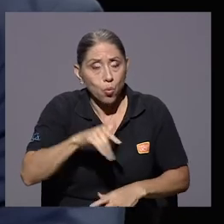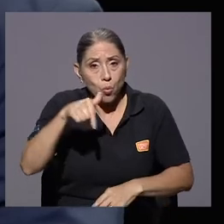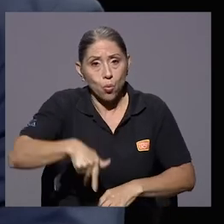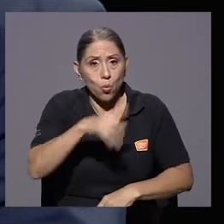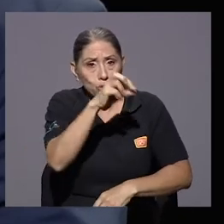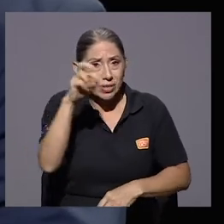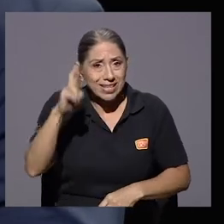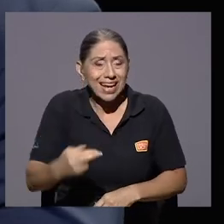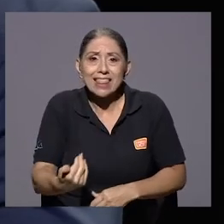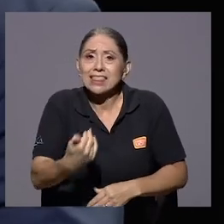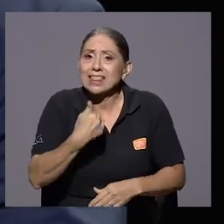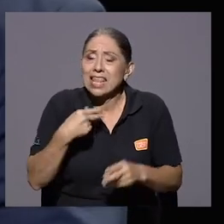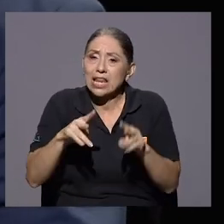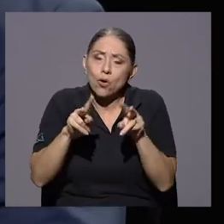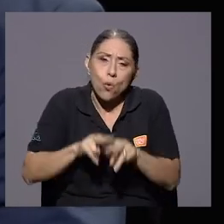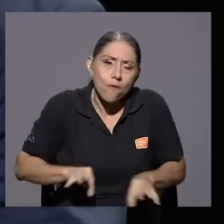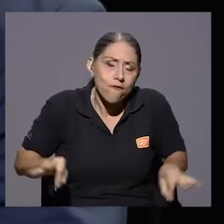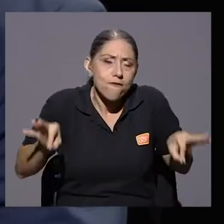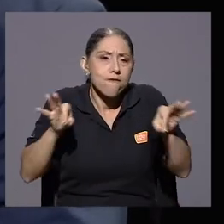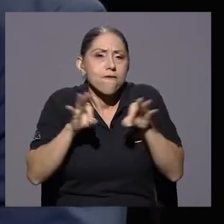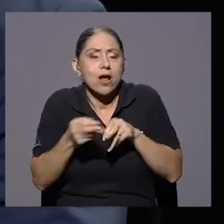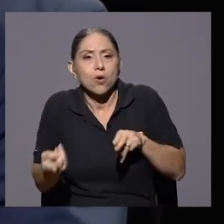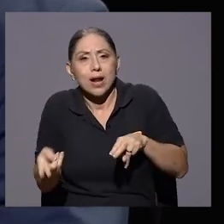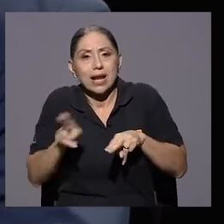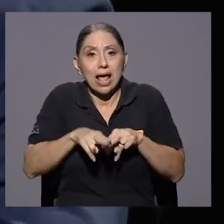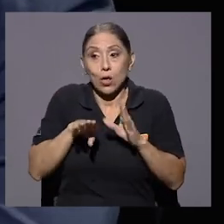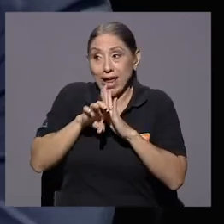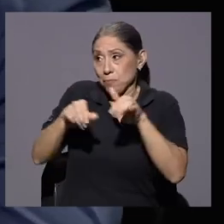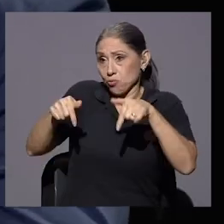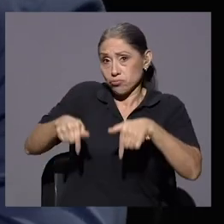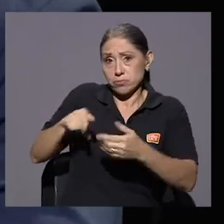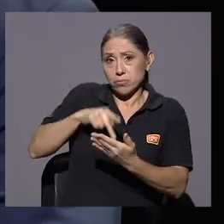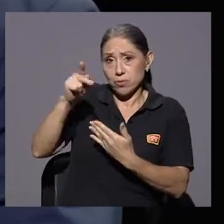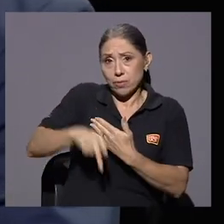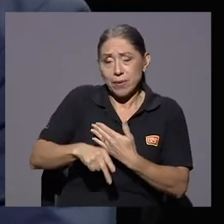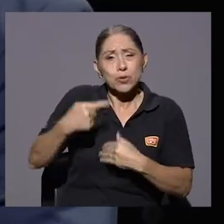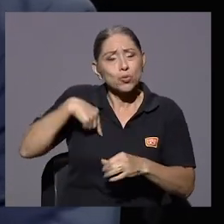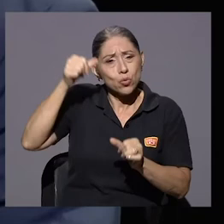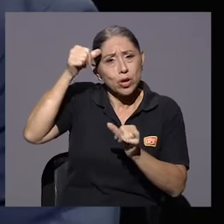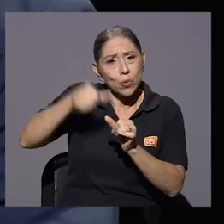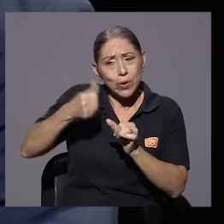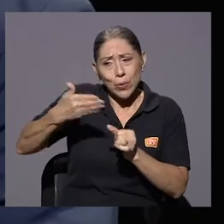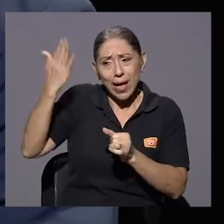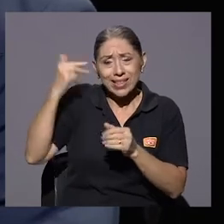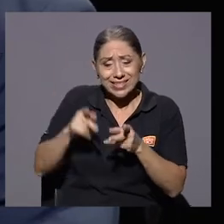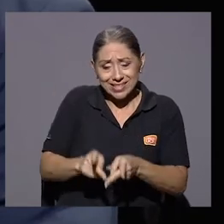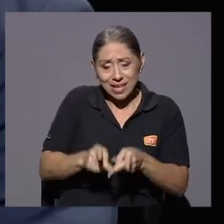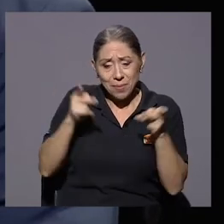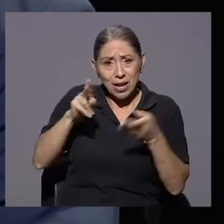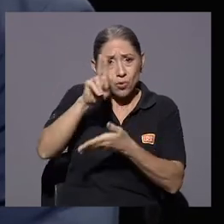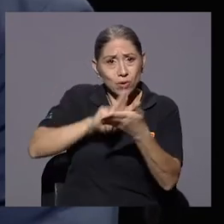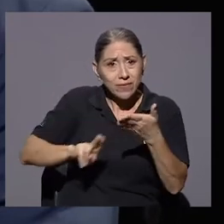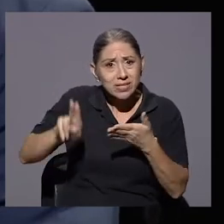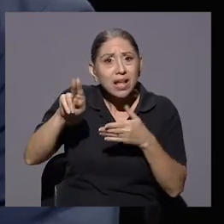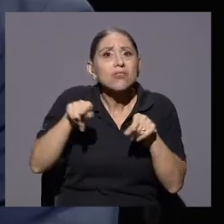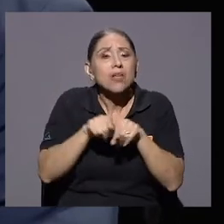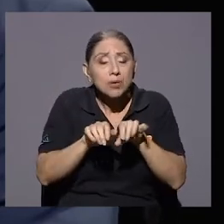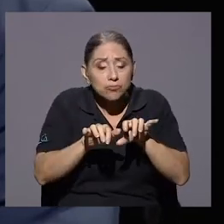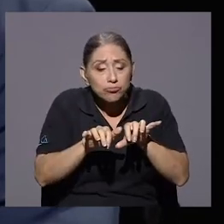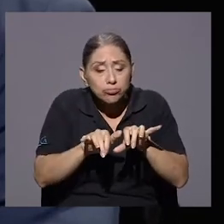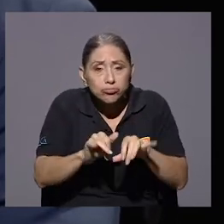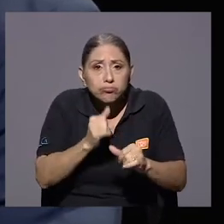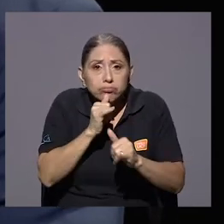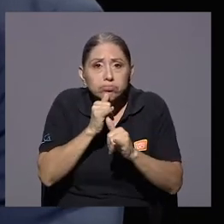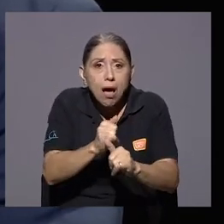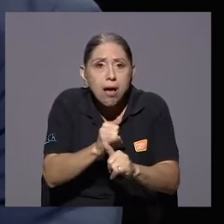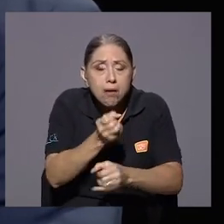el periodismo de nuestro país, espacios como este. Me acuerdo yo que en su momento el Semanario